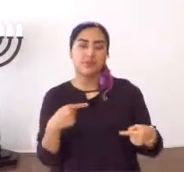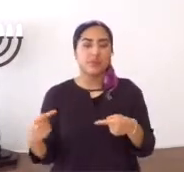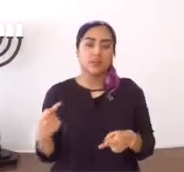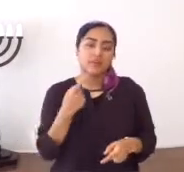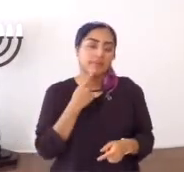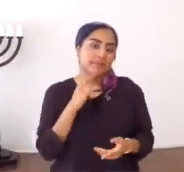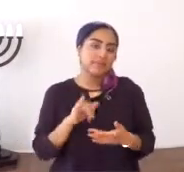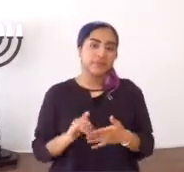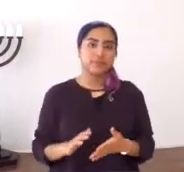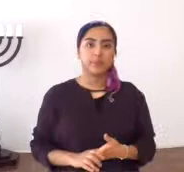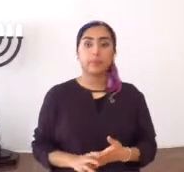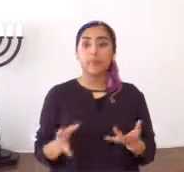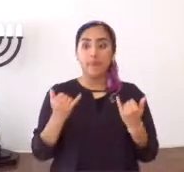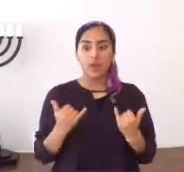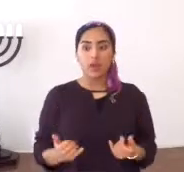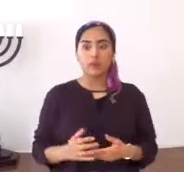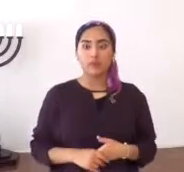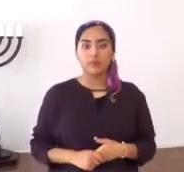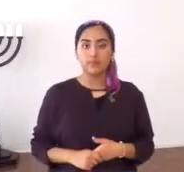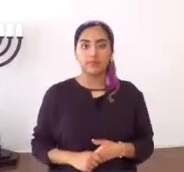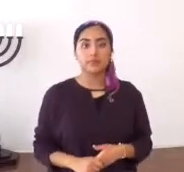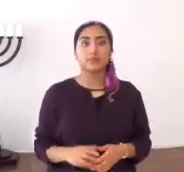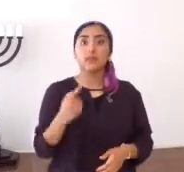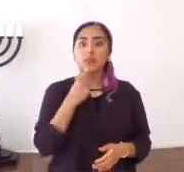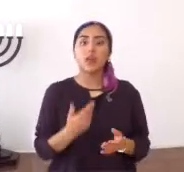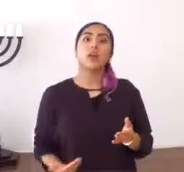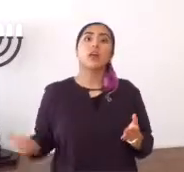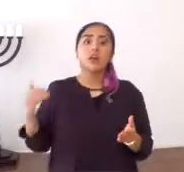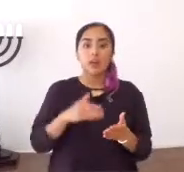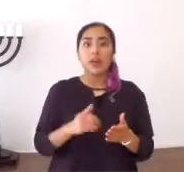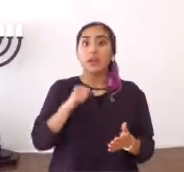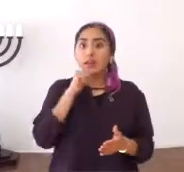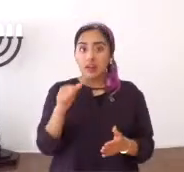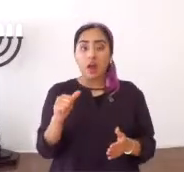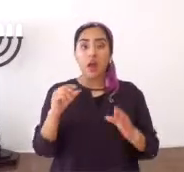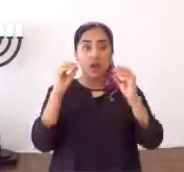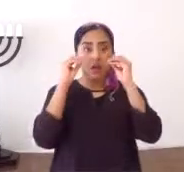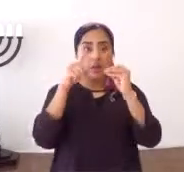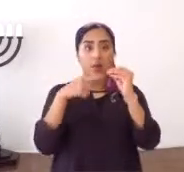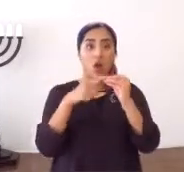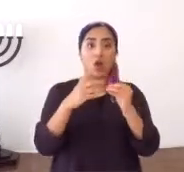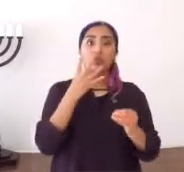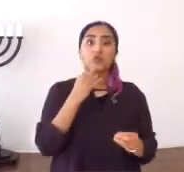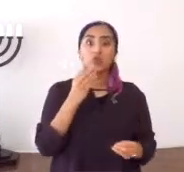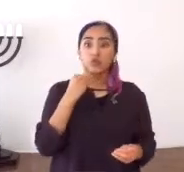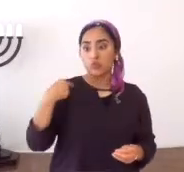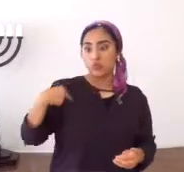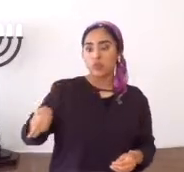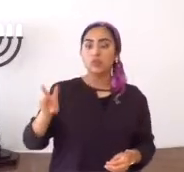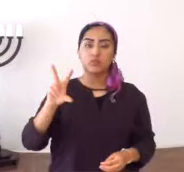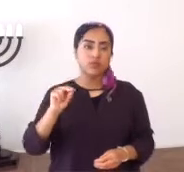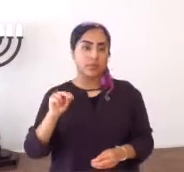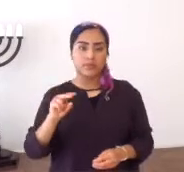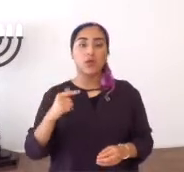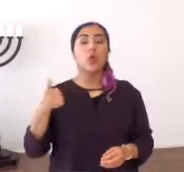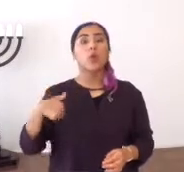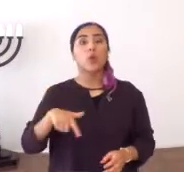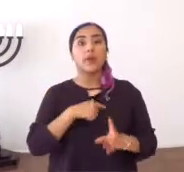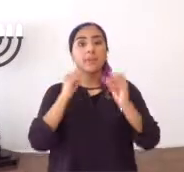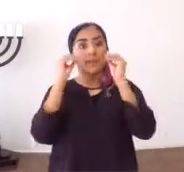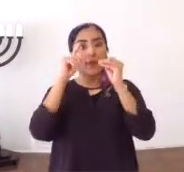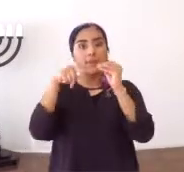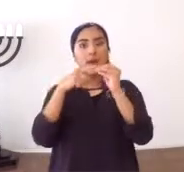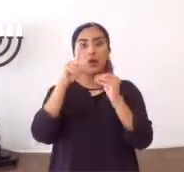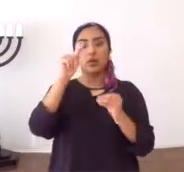cierta, presión, por así decirlo, ahora, vuelvo a repetir, que no es judaizar, porque sería enseñar, costumbres